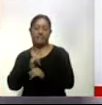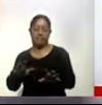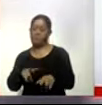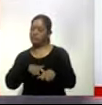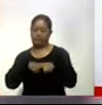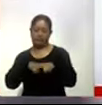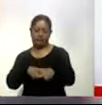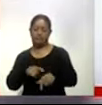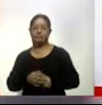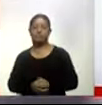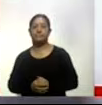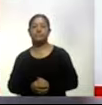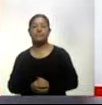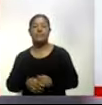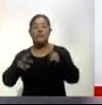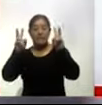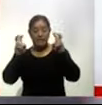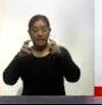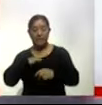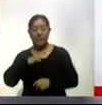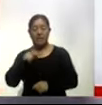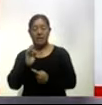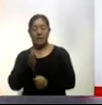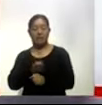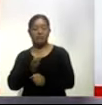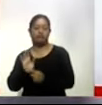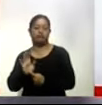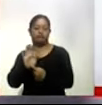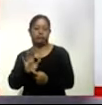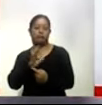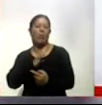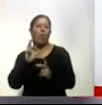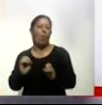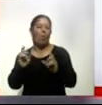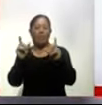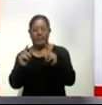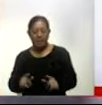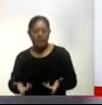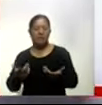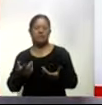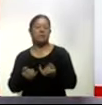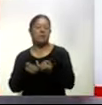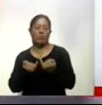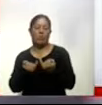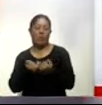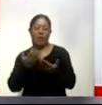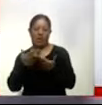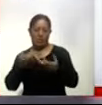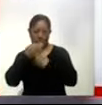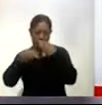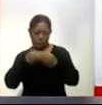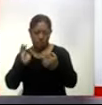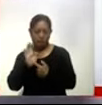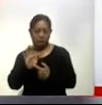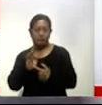constantemente relacionado con lo que le estamos presentando en los diferentes espacios informativos de Ahora Noticias. Saludo con mucho